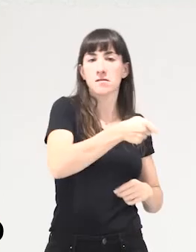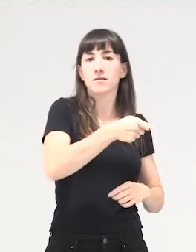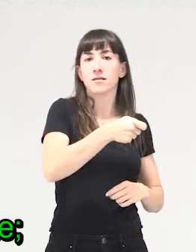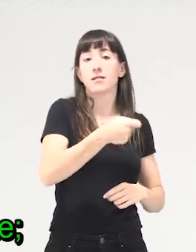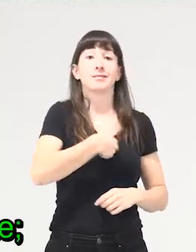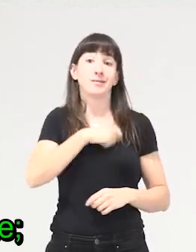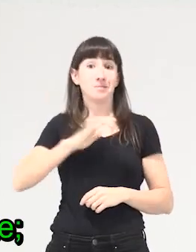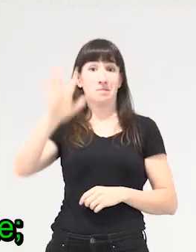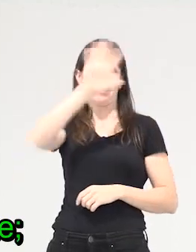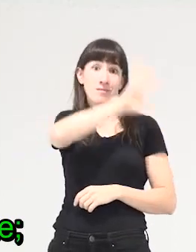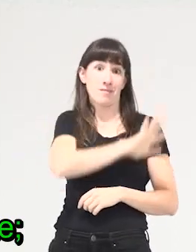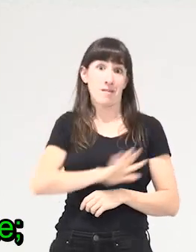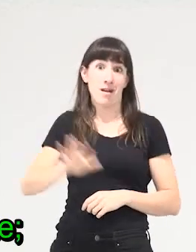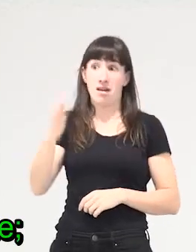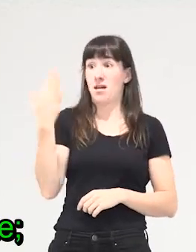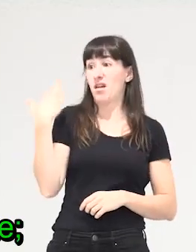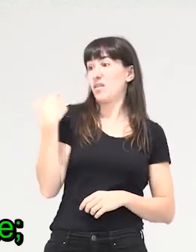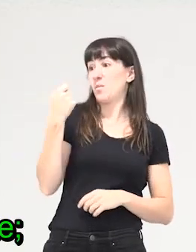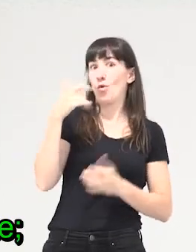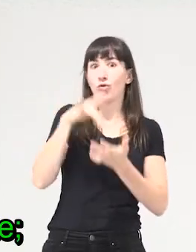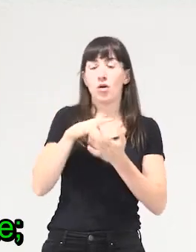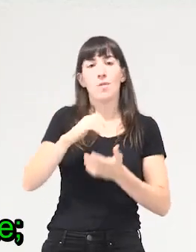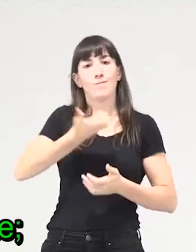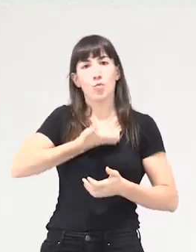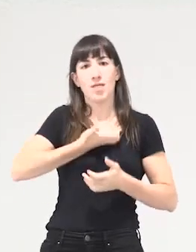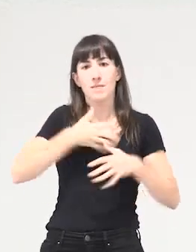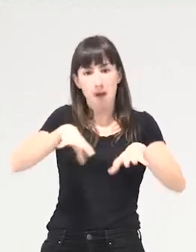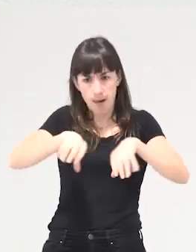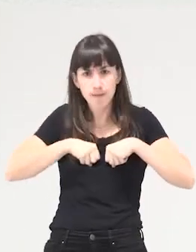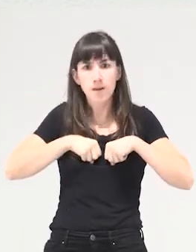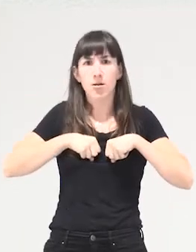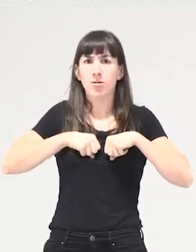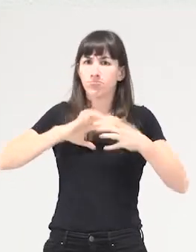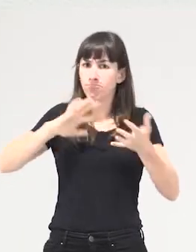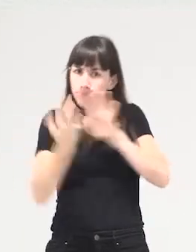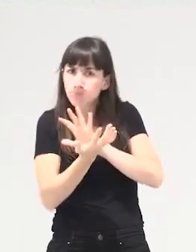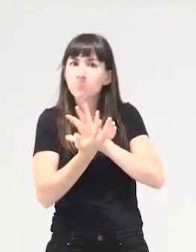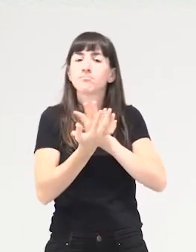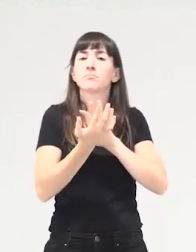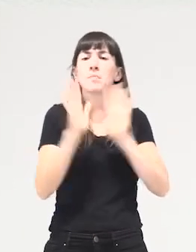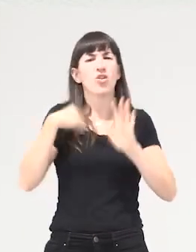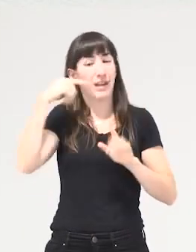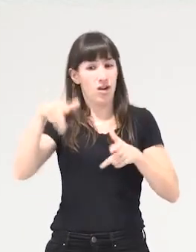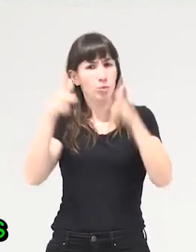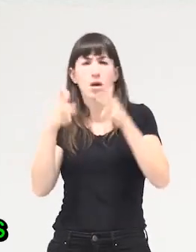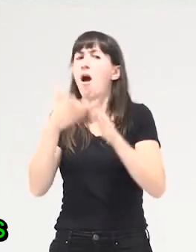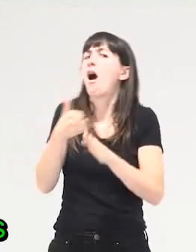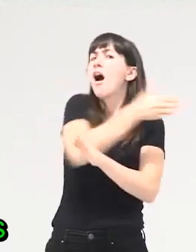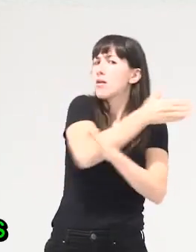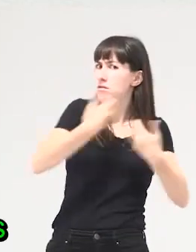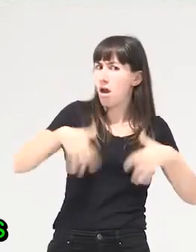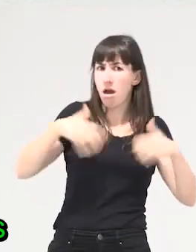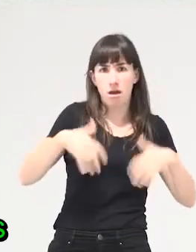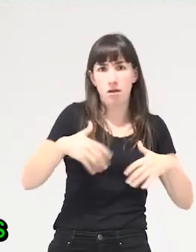de la mano de la última oleada esta de municipalismos, fundamentalmente, pero creo que en Euskal Herria se intentó desde antes también. Entonces, hay